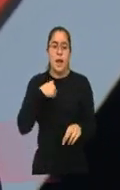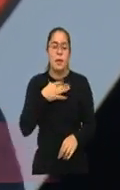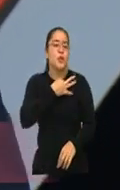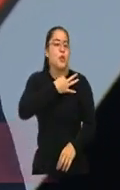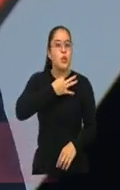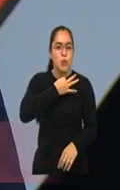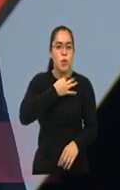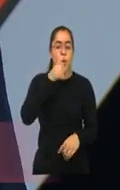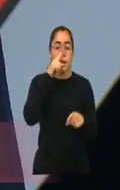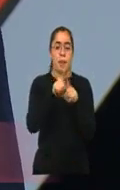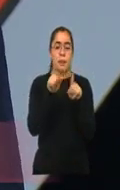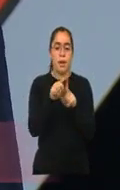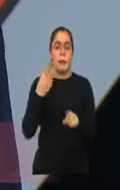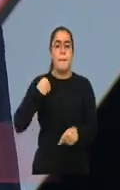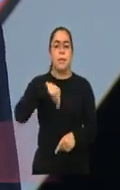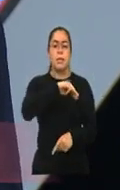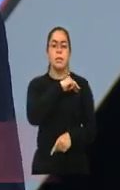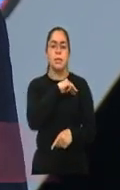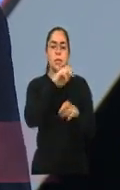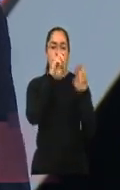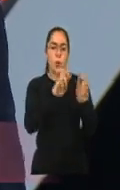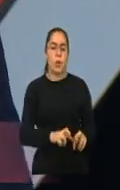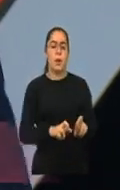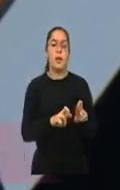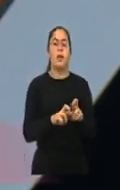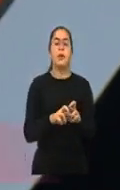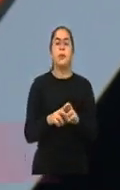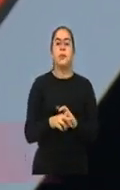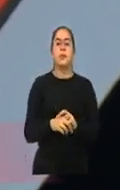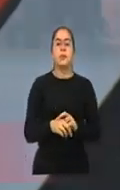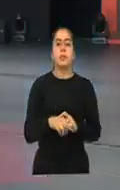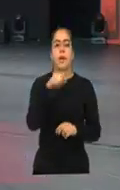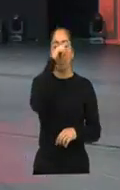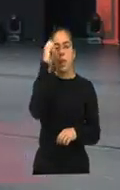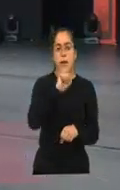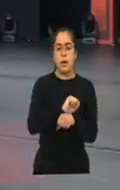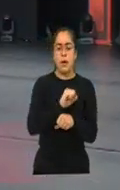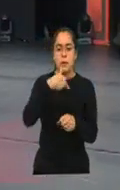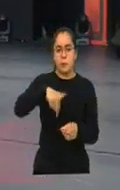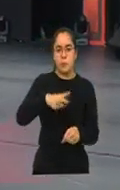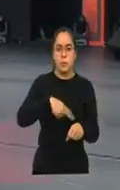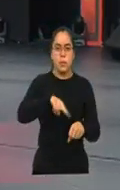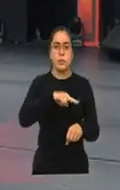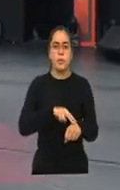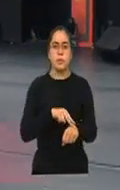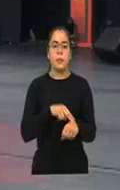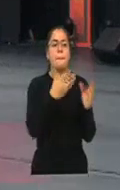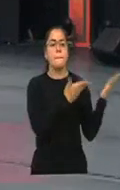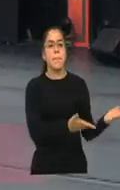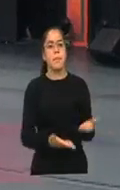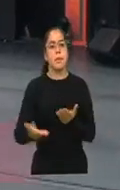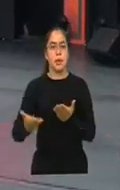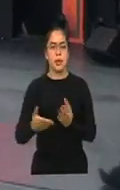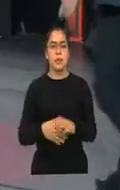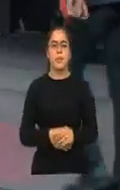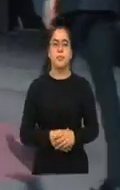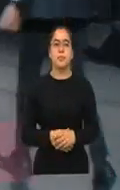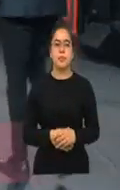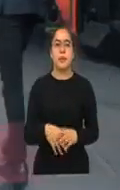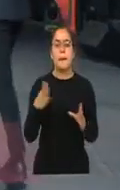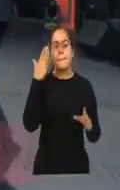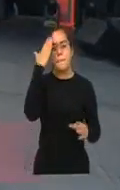Ministro de Trabajo y Previsión Social de la Nación, Rafael Eugenio Rodríguez Pellecera, a le damos la bienvenida. Señor Ministro, bienvenido. Buenas noches.